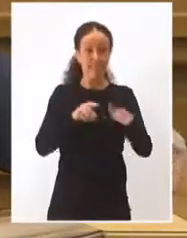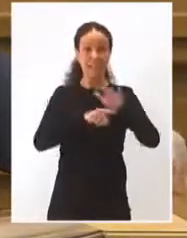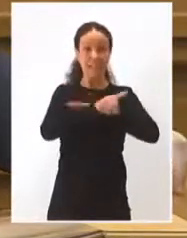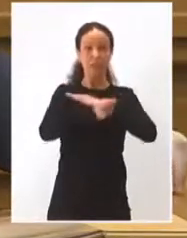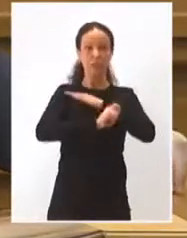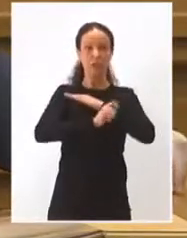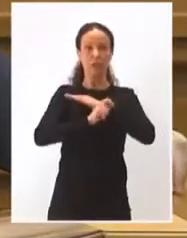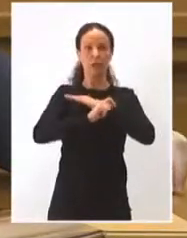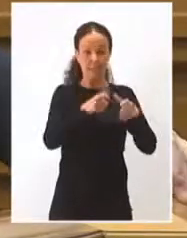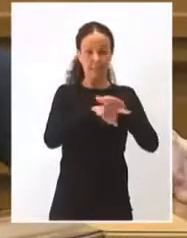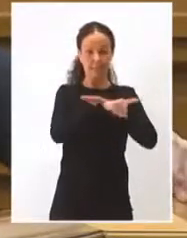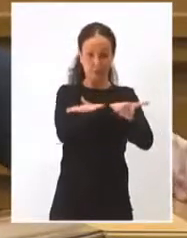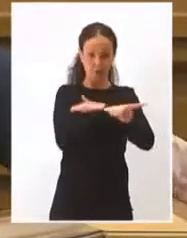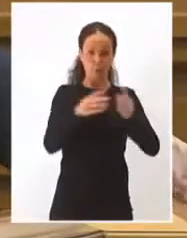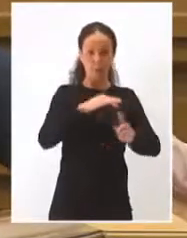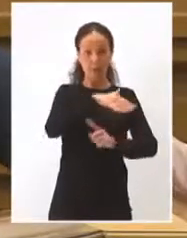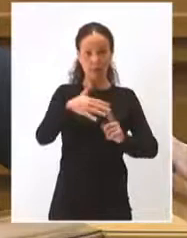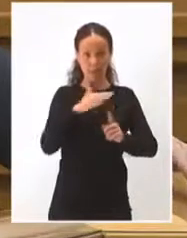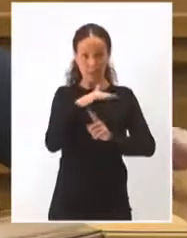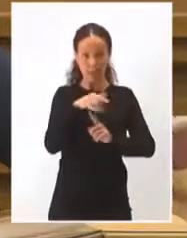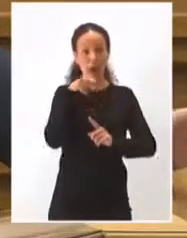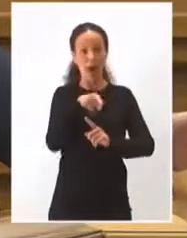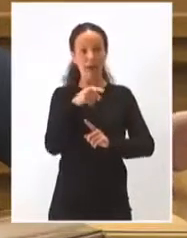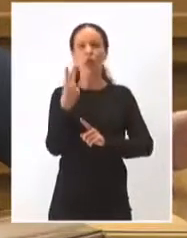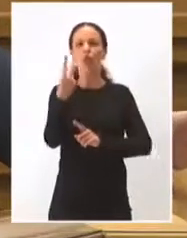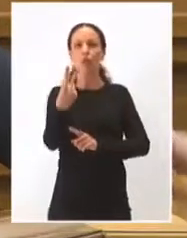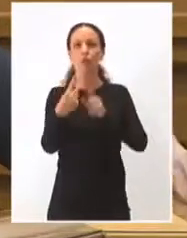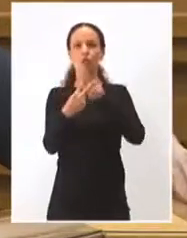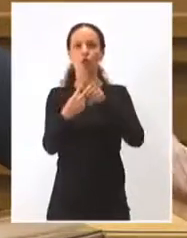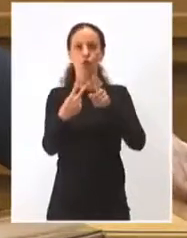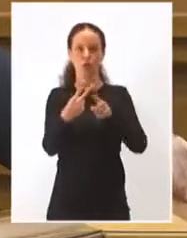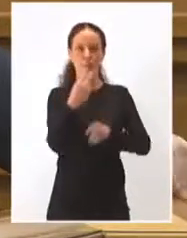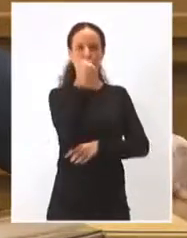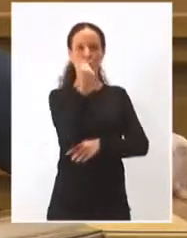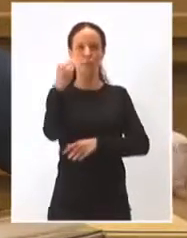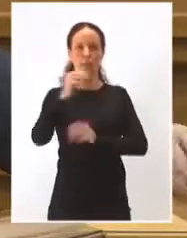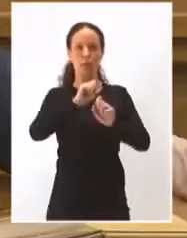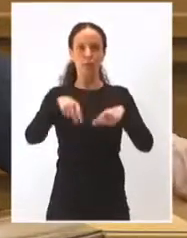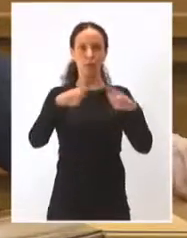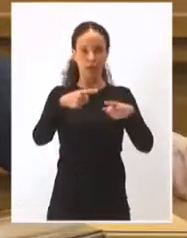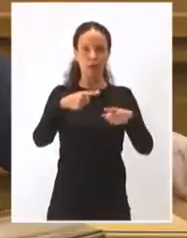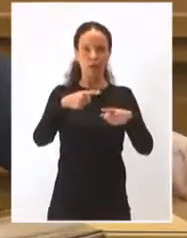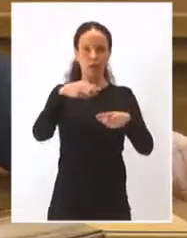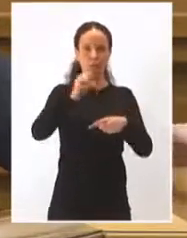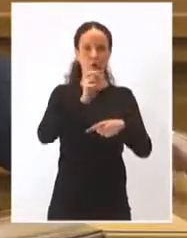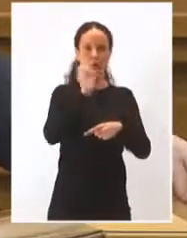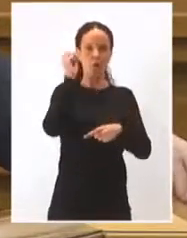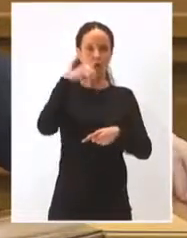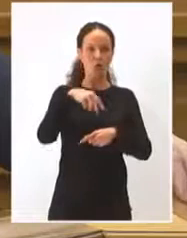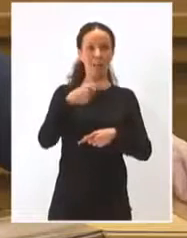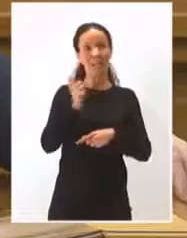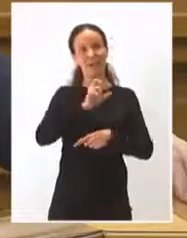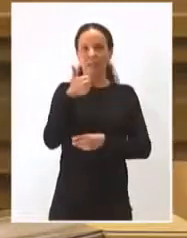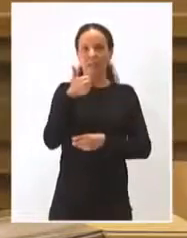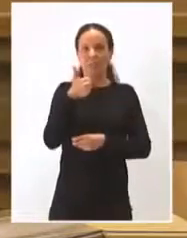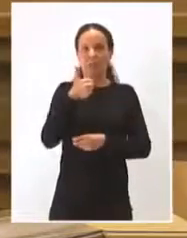autónoma hasta el 2030, dos nuevos monumentos naturales, el morrón de Villamayor y el carbonífero